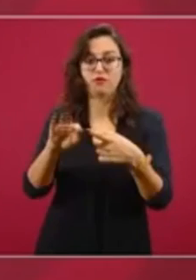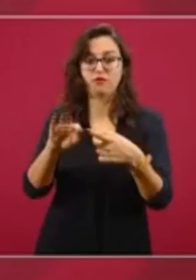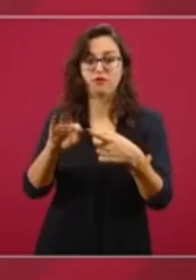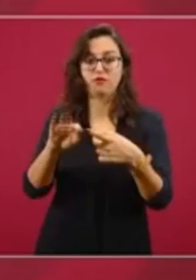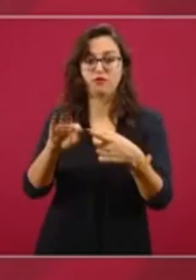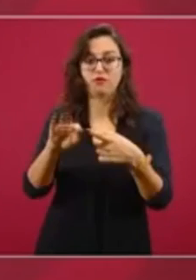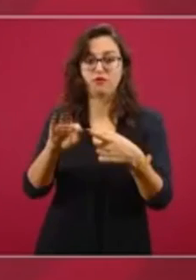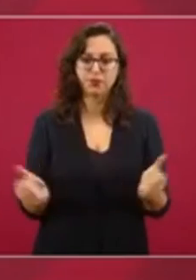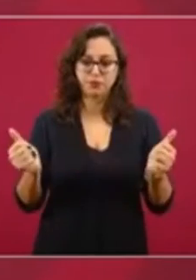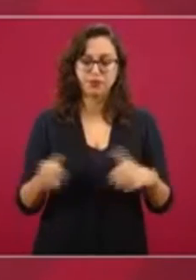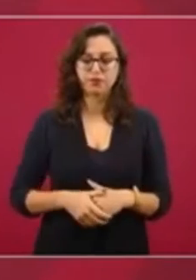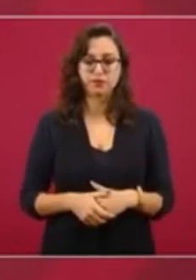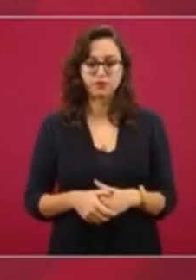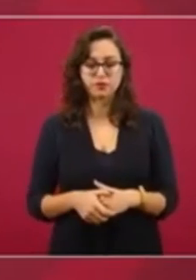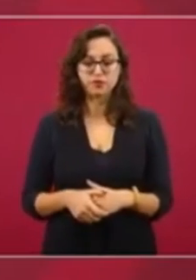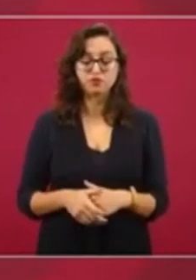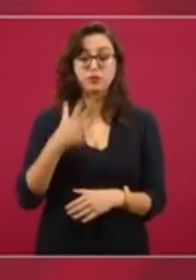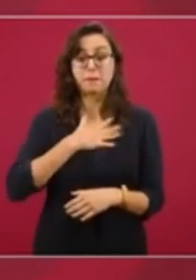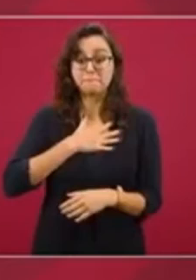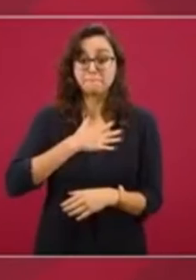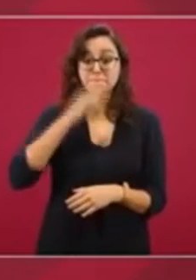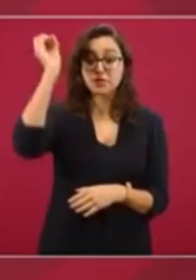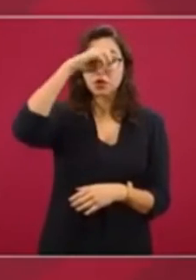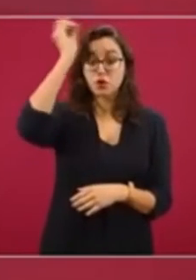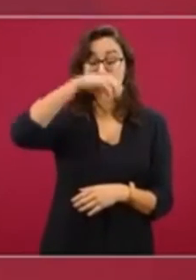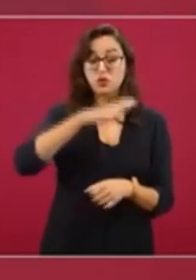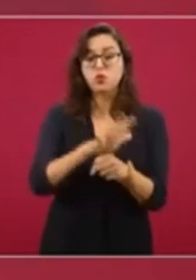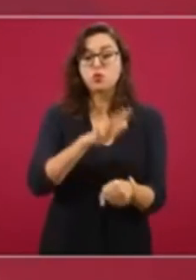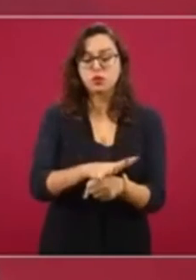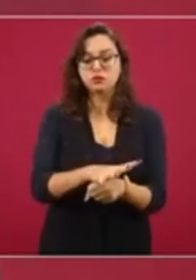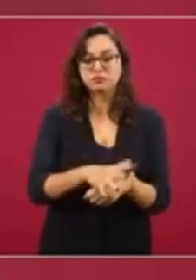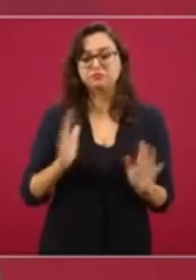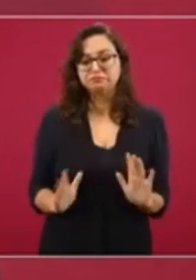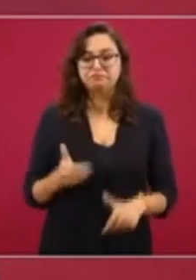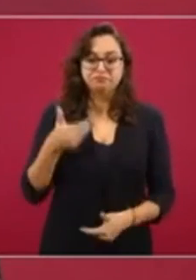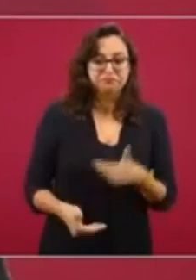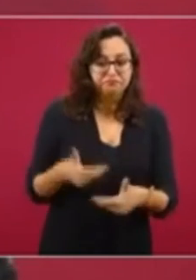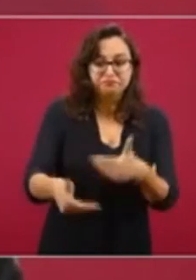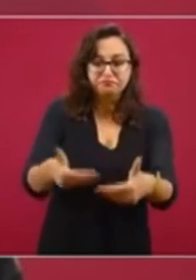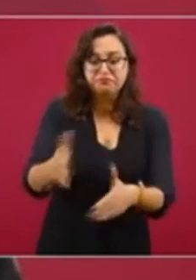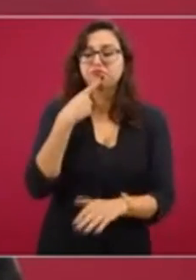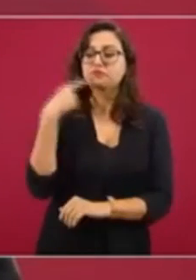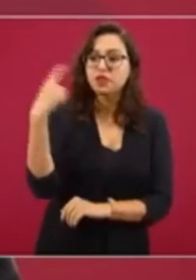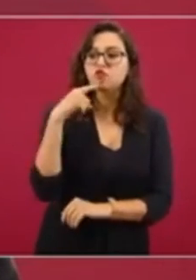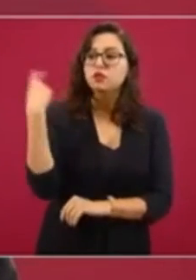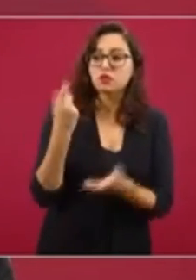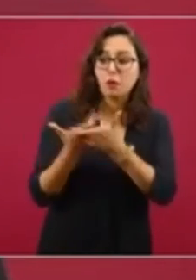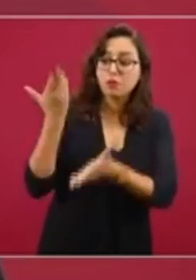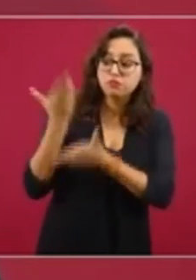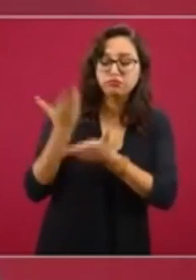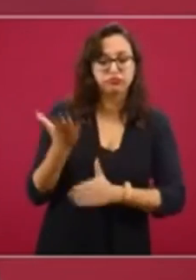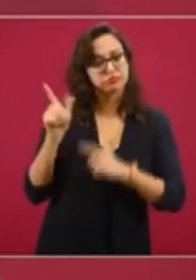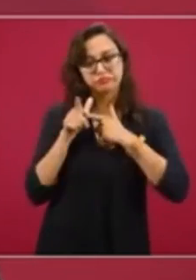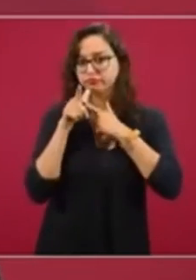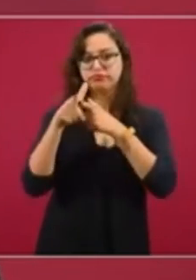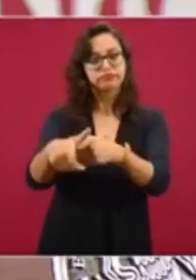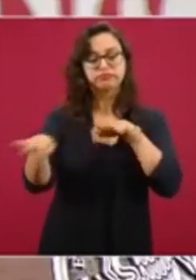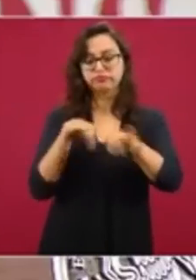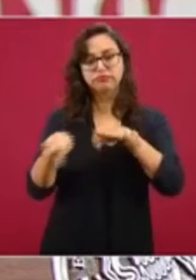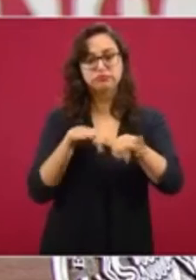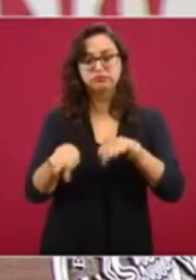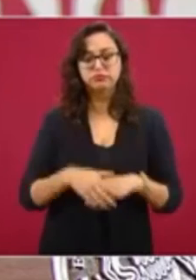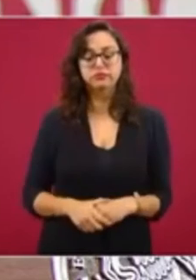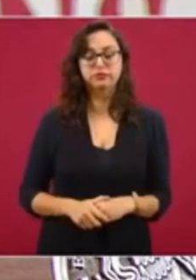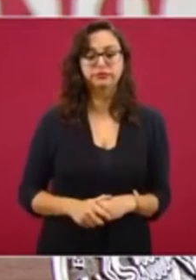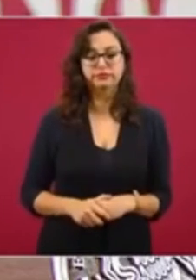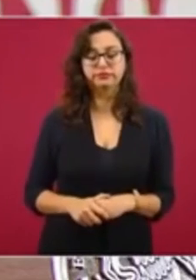con el Poder Judicial. Mi opinión es de que se le dé curso a todas las denuncias y que no